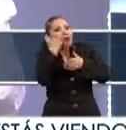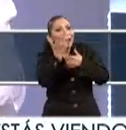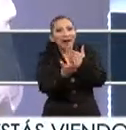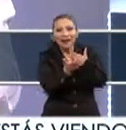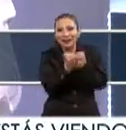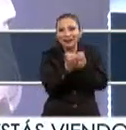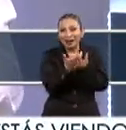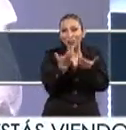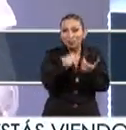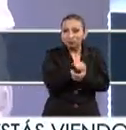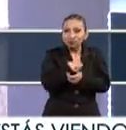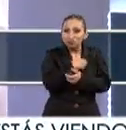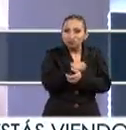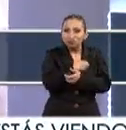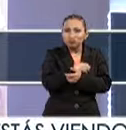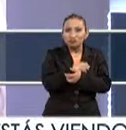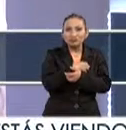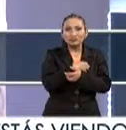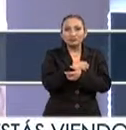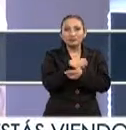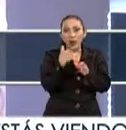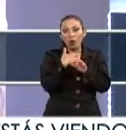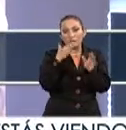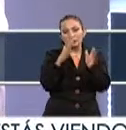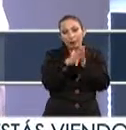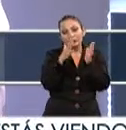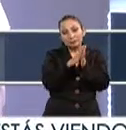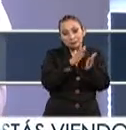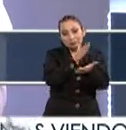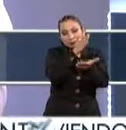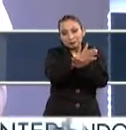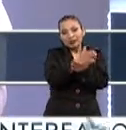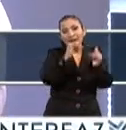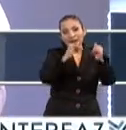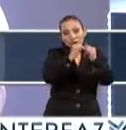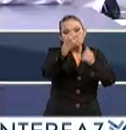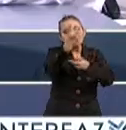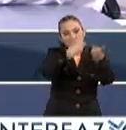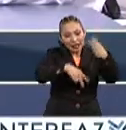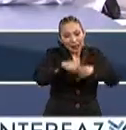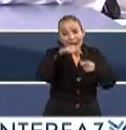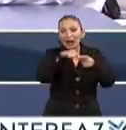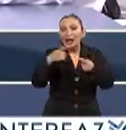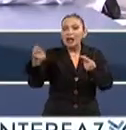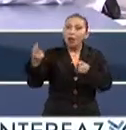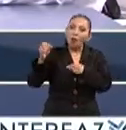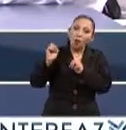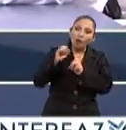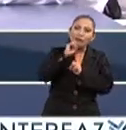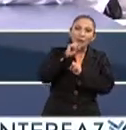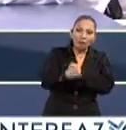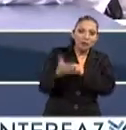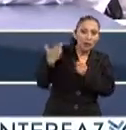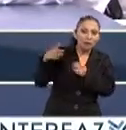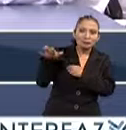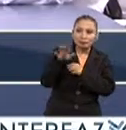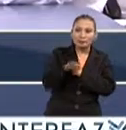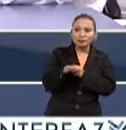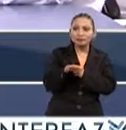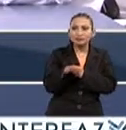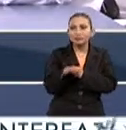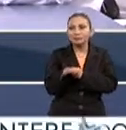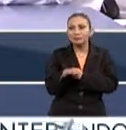contenta, diríamos, con la participación de instituciones, con la participación, sobre todo,